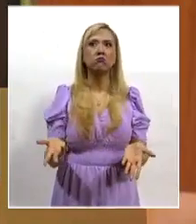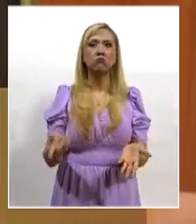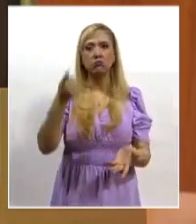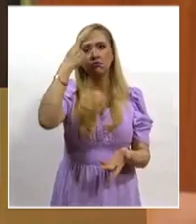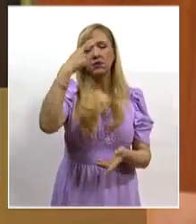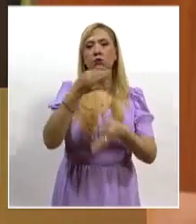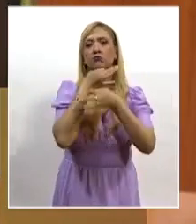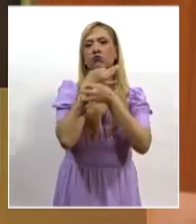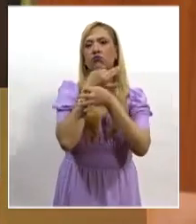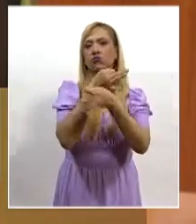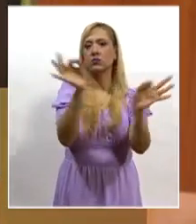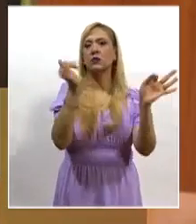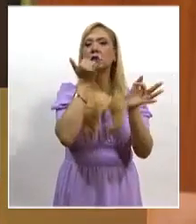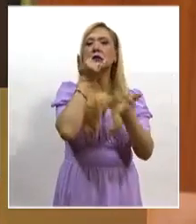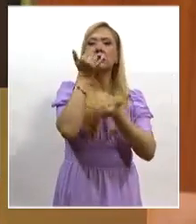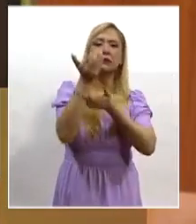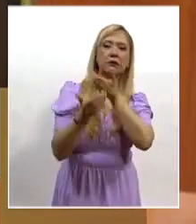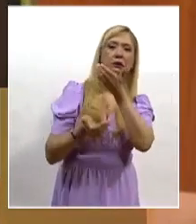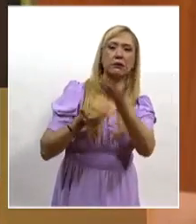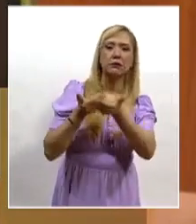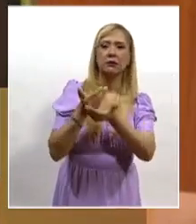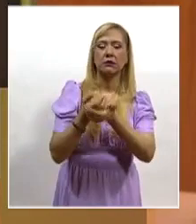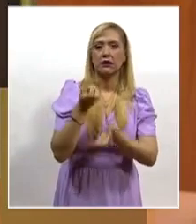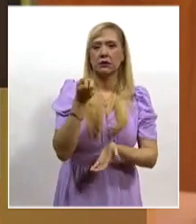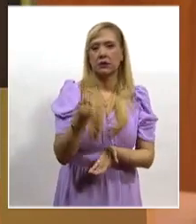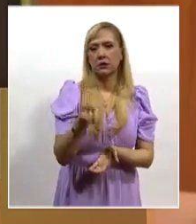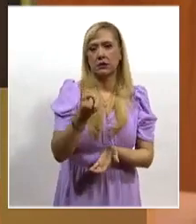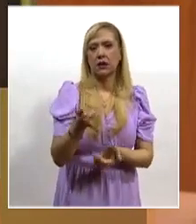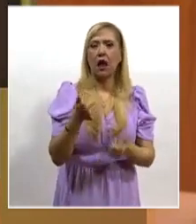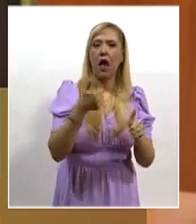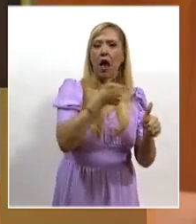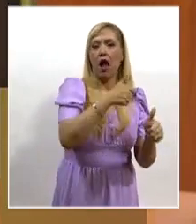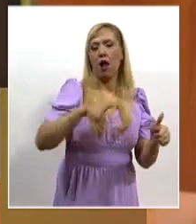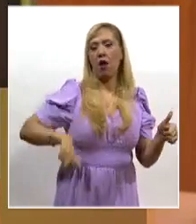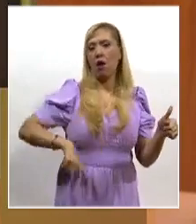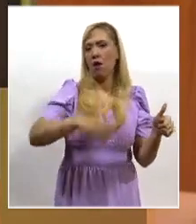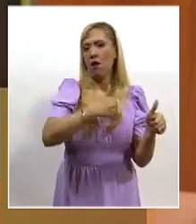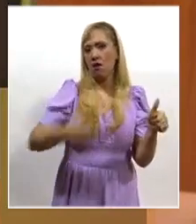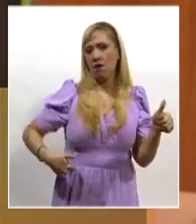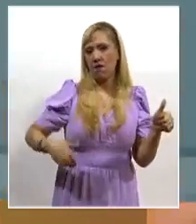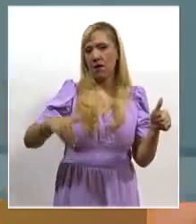características debe emitirse esta disculpa pública.